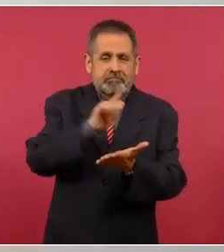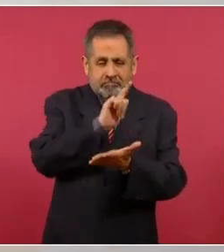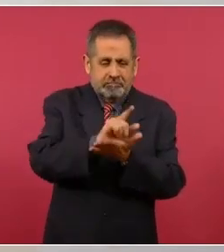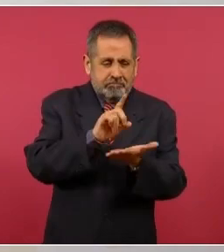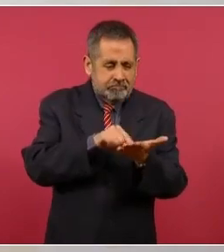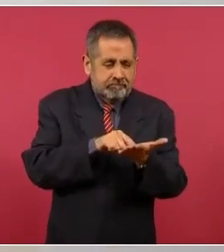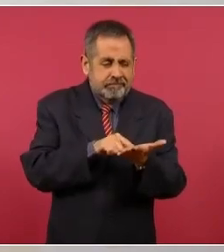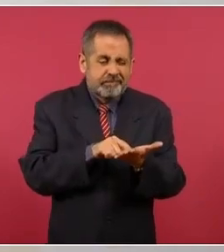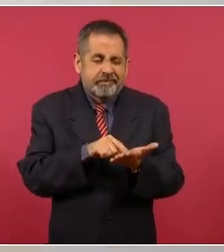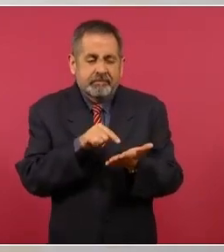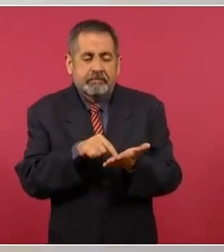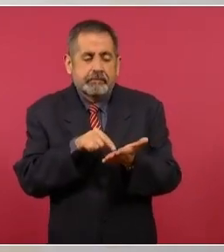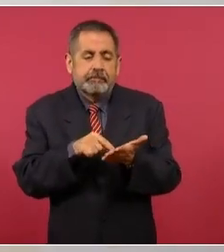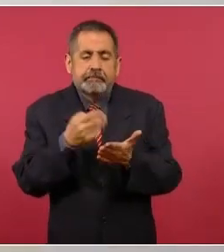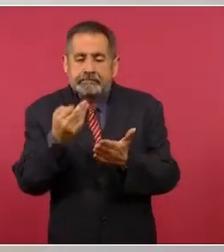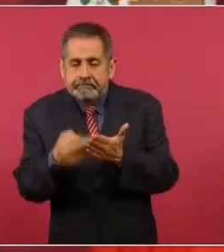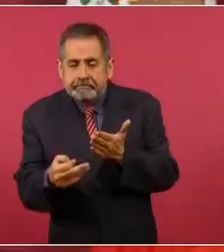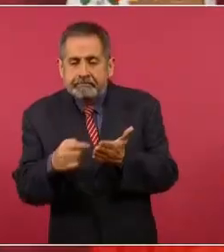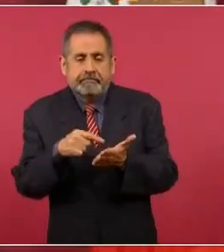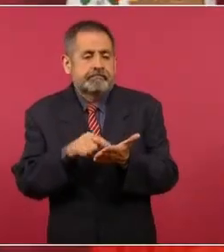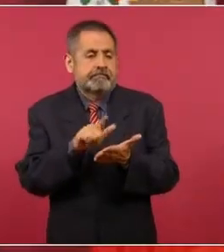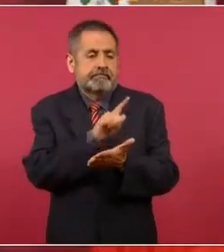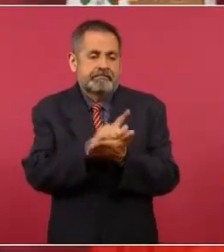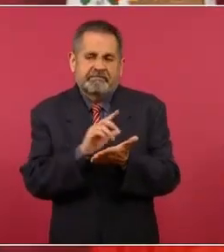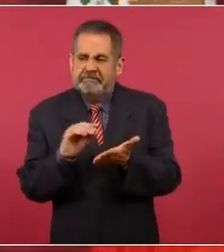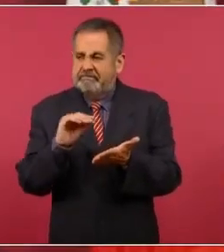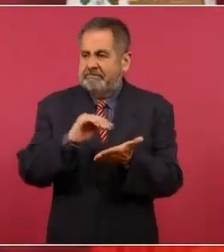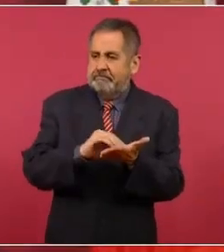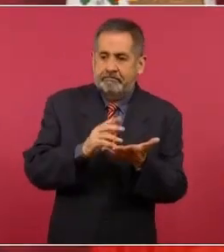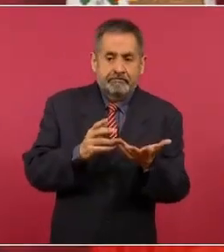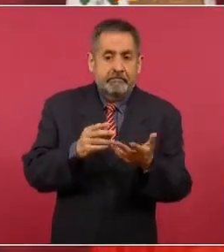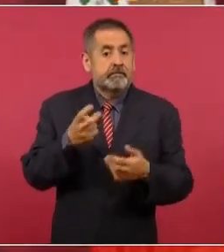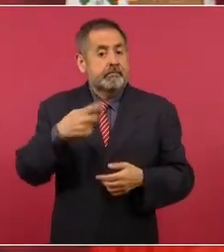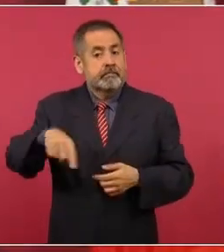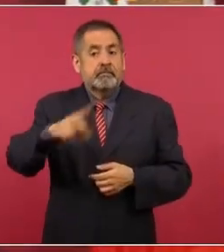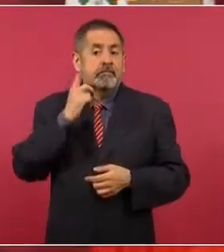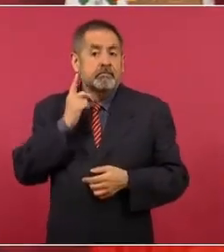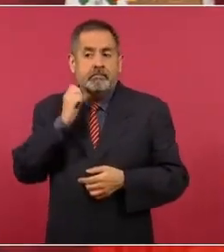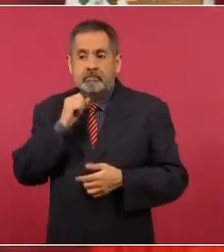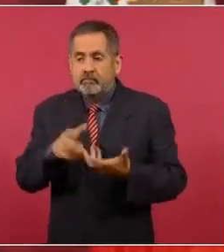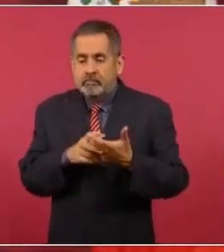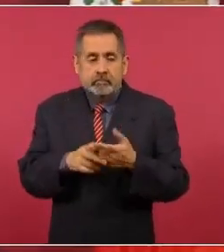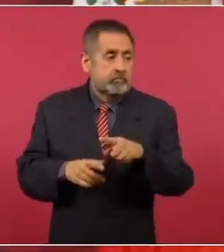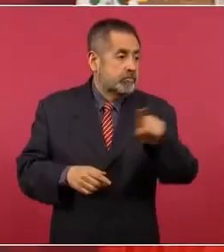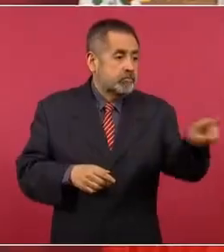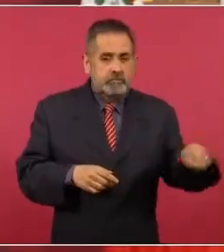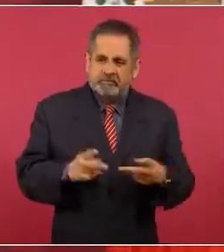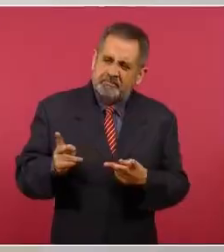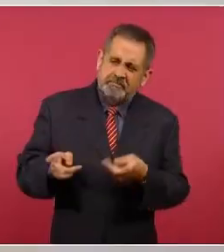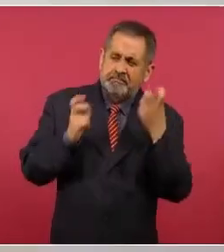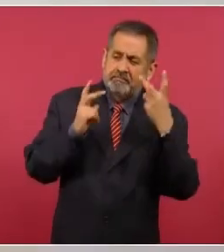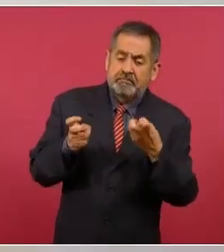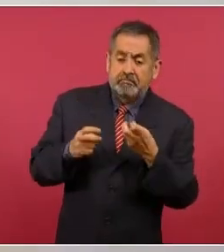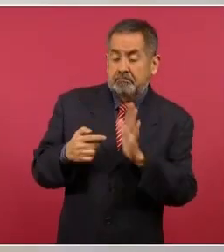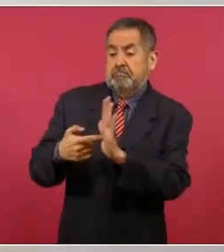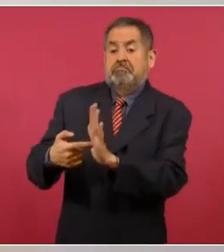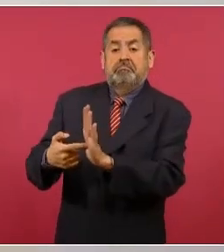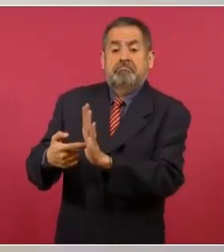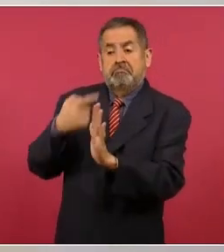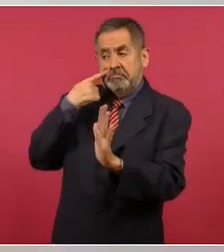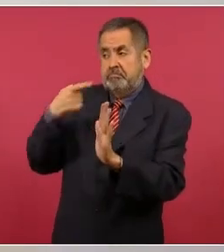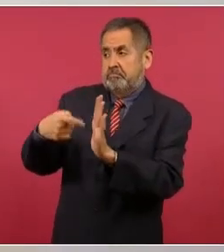para eso los diputados y los senadores del bloque